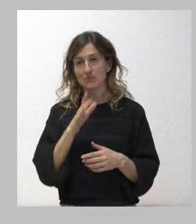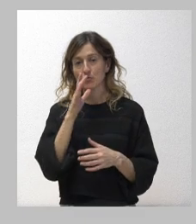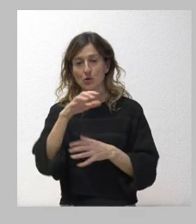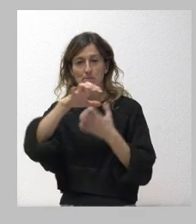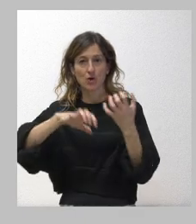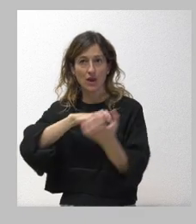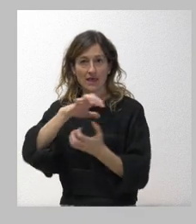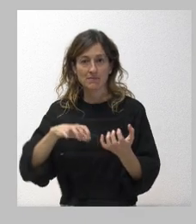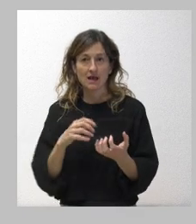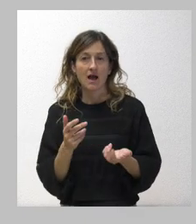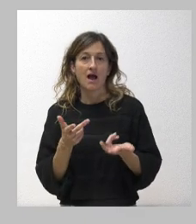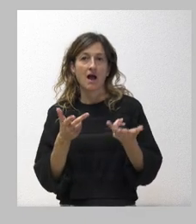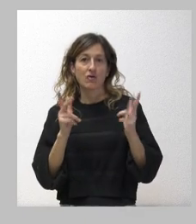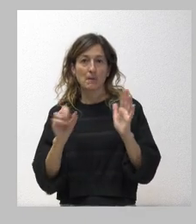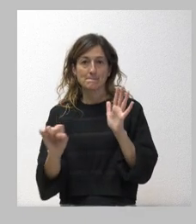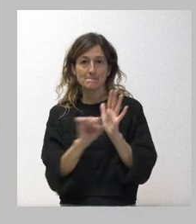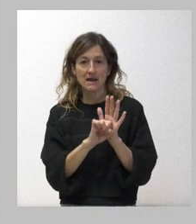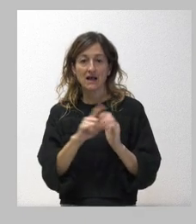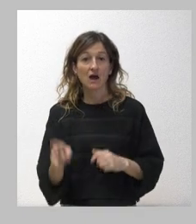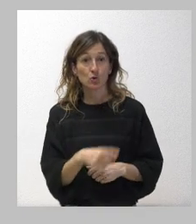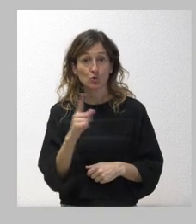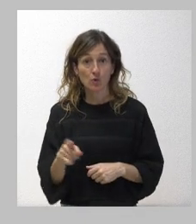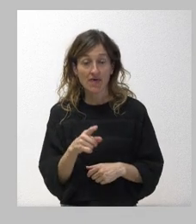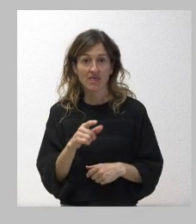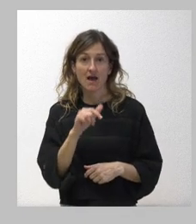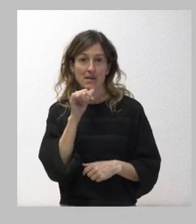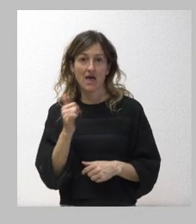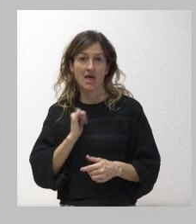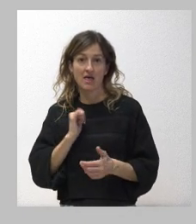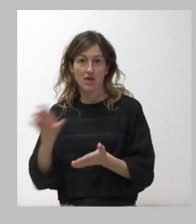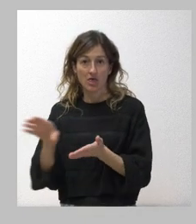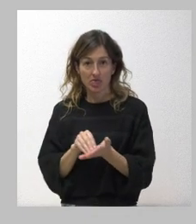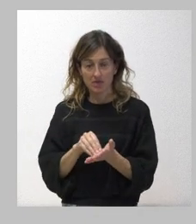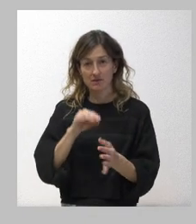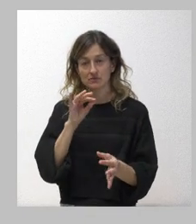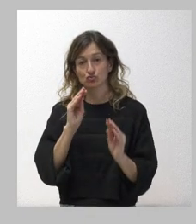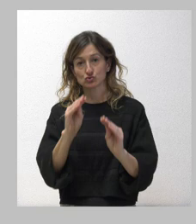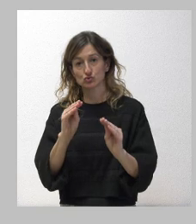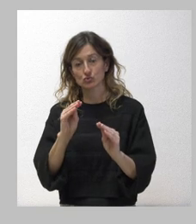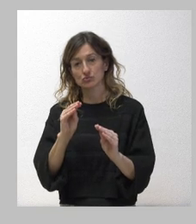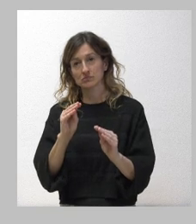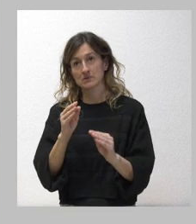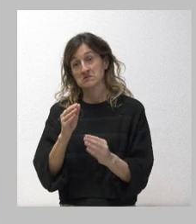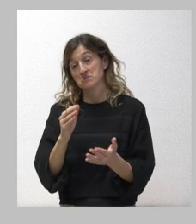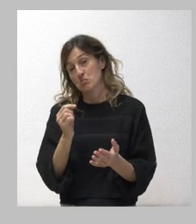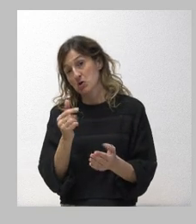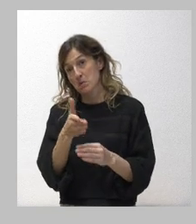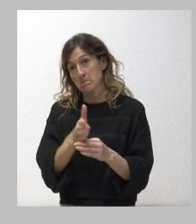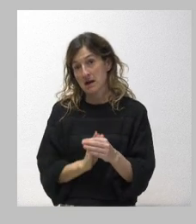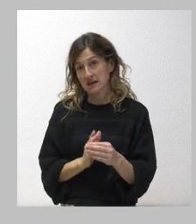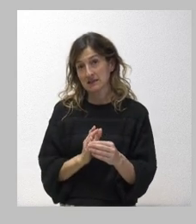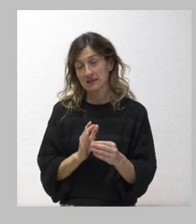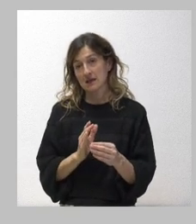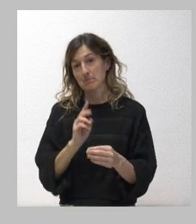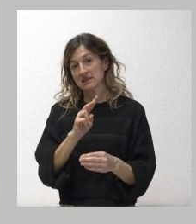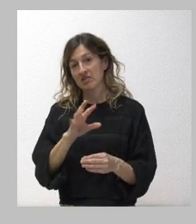autorización a la denominación de origen rueda para poder emplear en sus vinos parte, una parte sustancial, 25